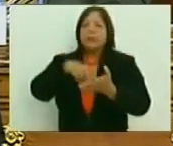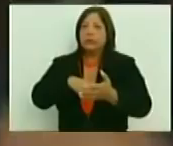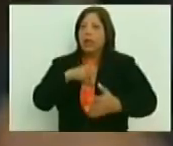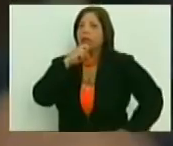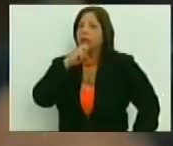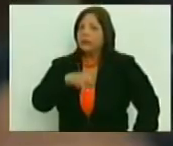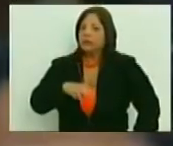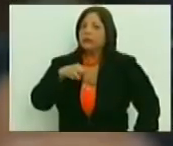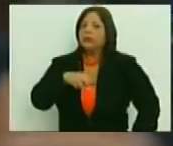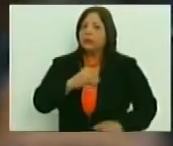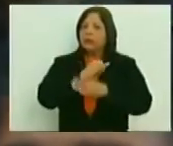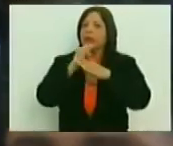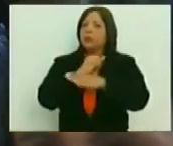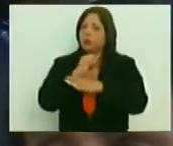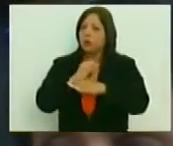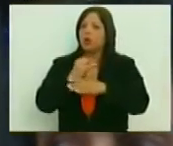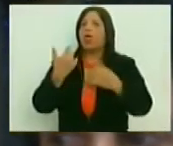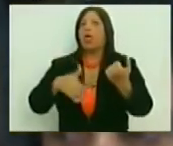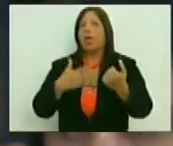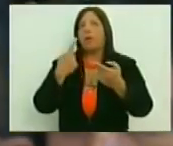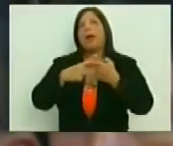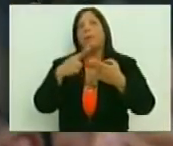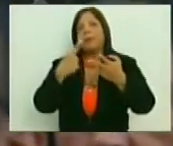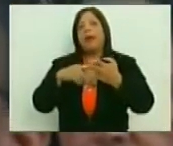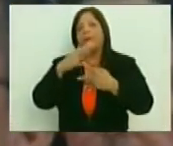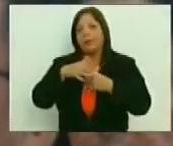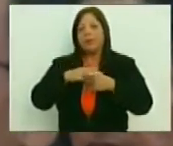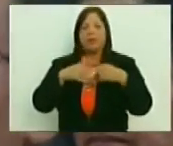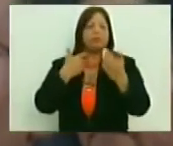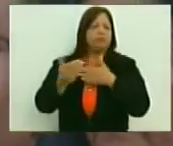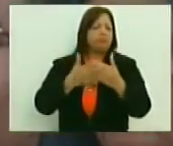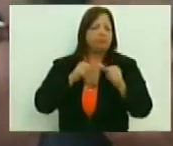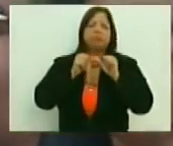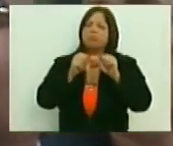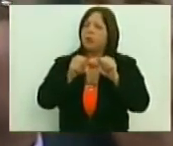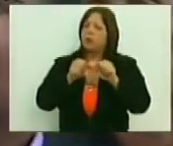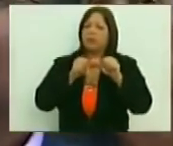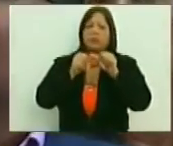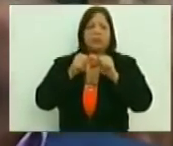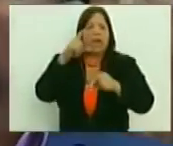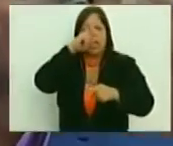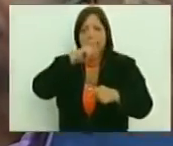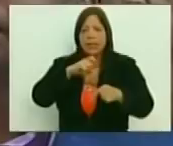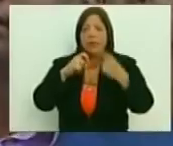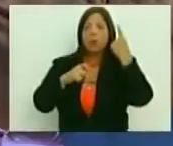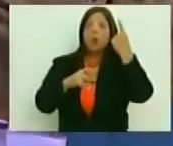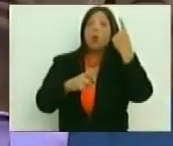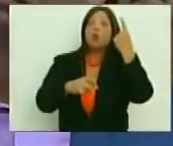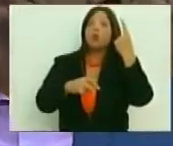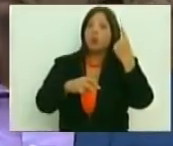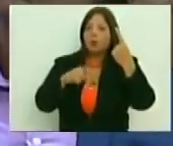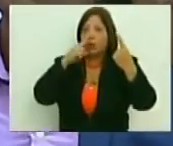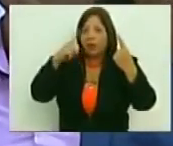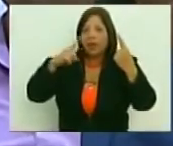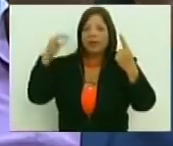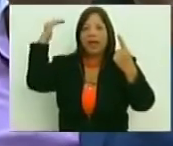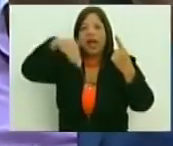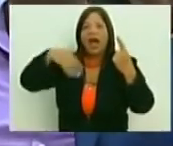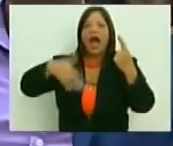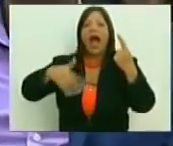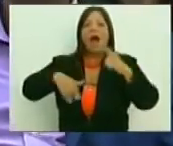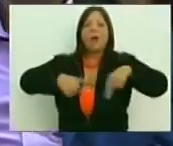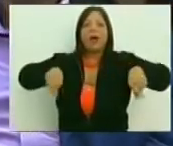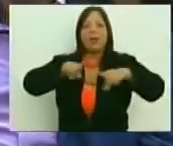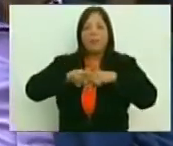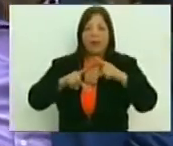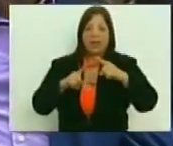arrodillarse ante las instituciones para tres loches y hacer un festival, pero aquí lo sigo haciendo. Este año solo se pudo hacer uno, gracias a Tarek El Aysami en el Teatro de la Ópera